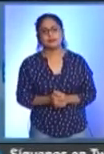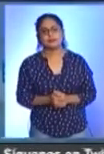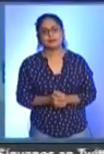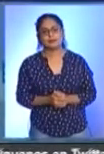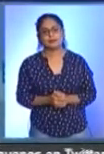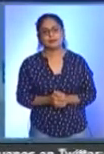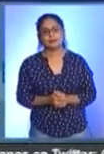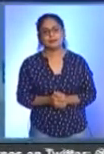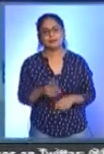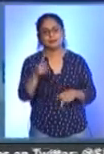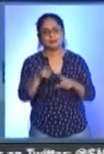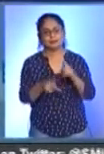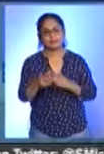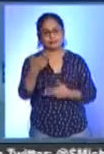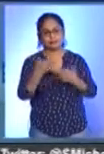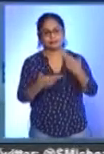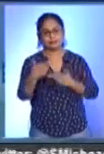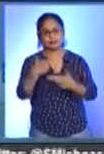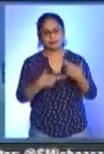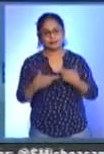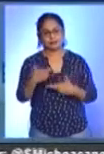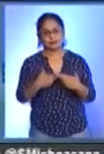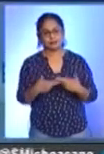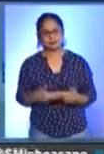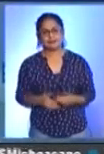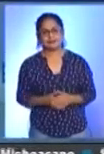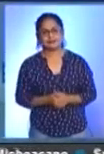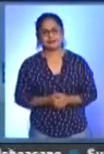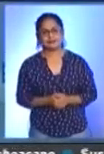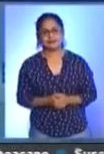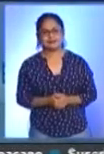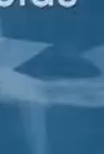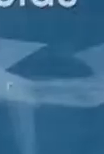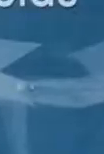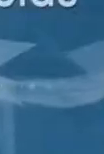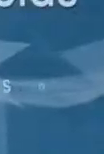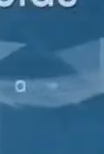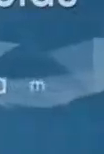Nosotros hacemos una pausa y regresamos con más.